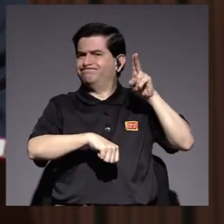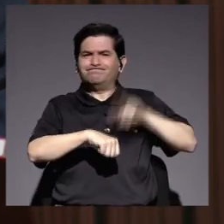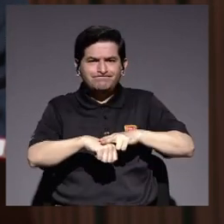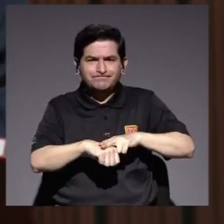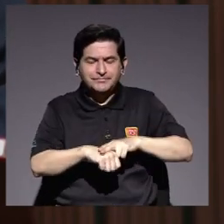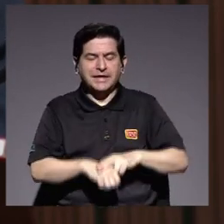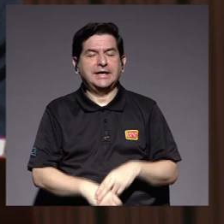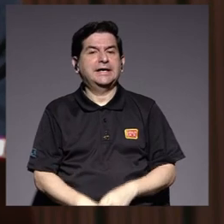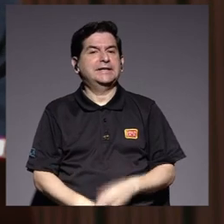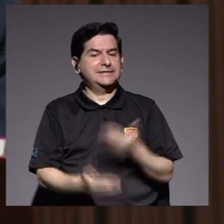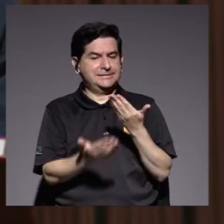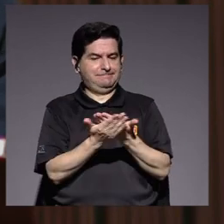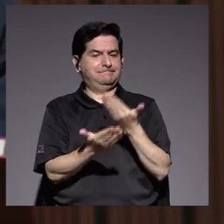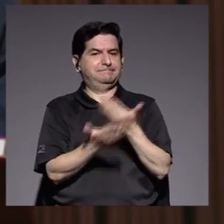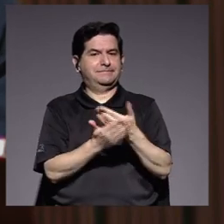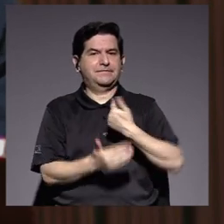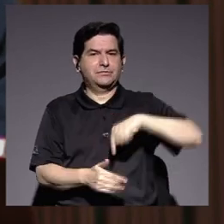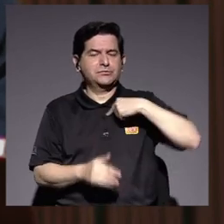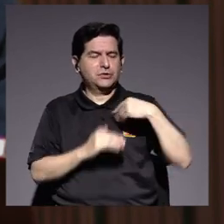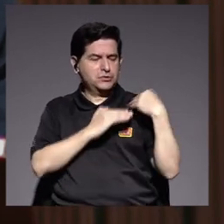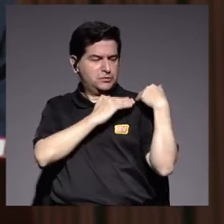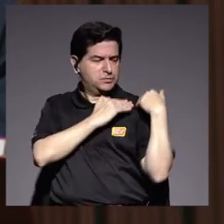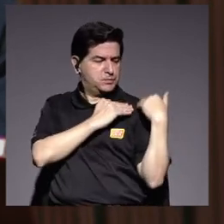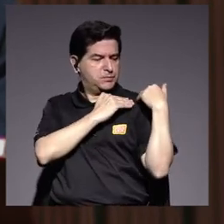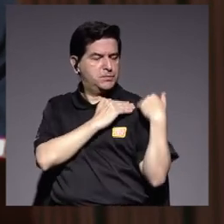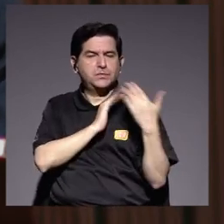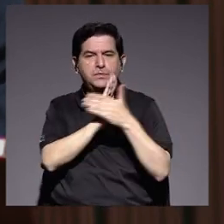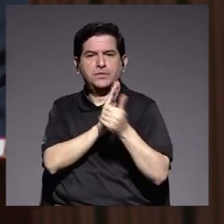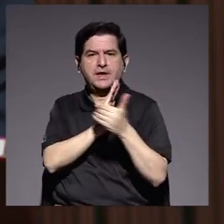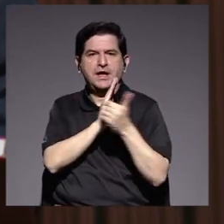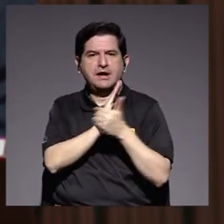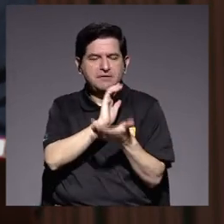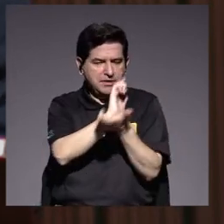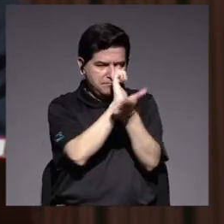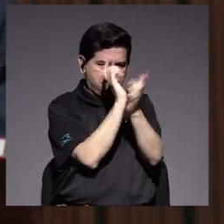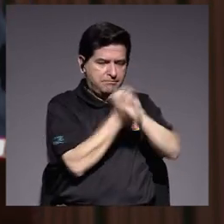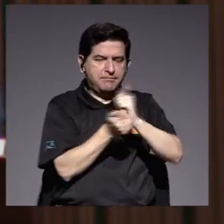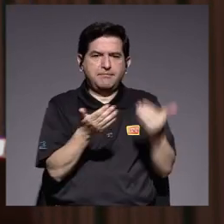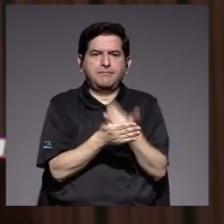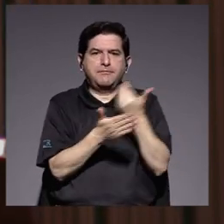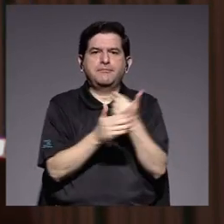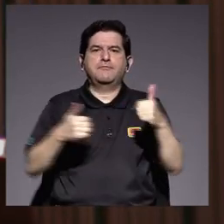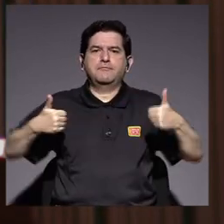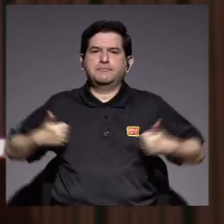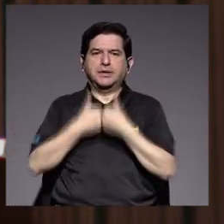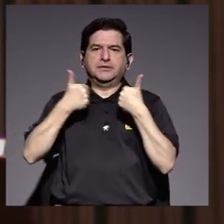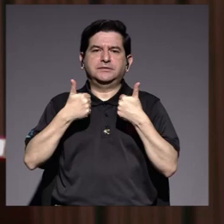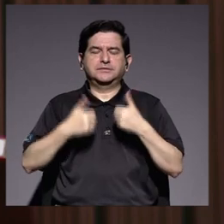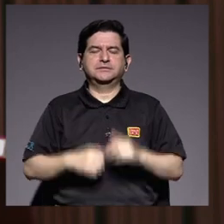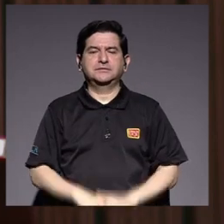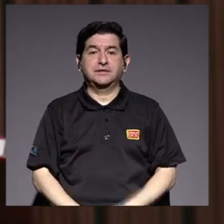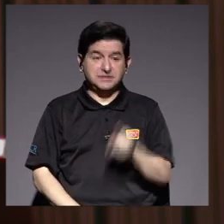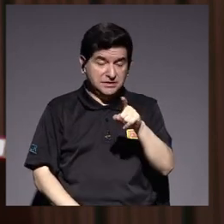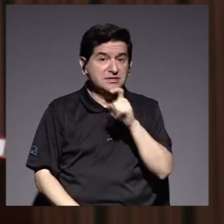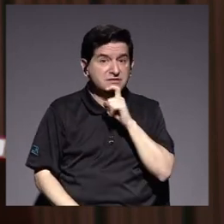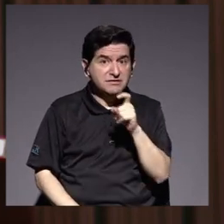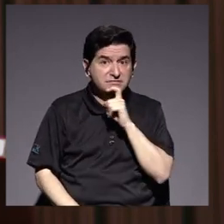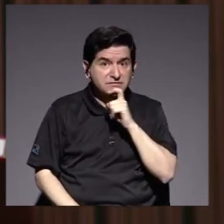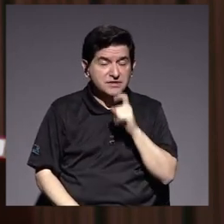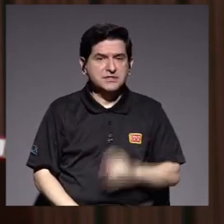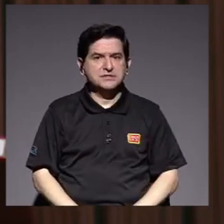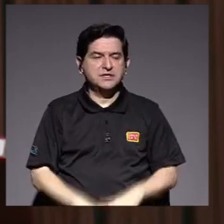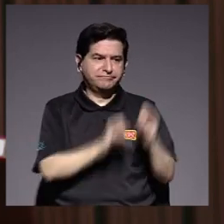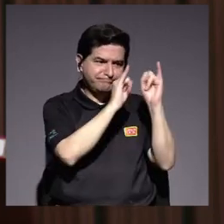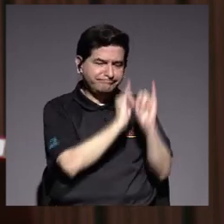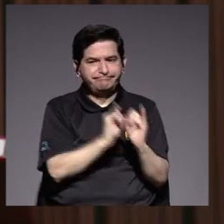se pone a prueba nuestra resiliencia y capacidad de adaptación a nuevos retos. Si esto es difícil a nivel